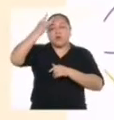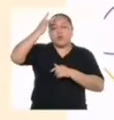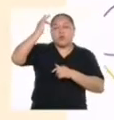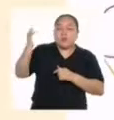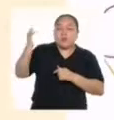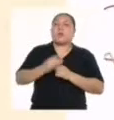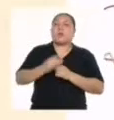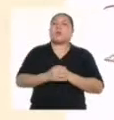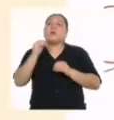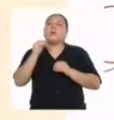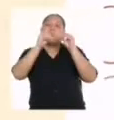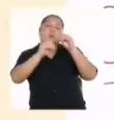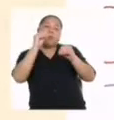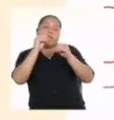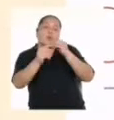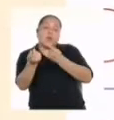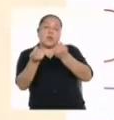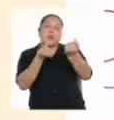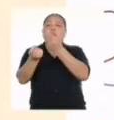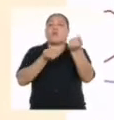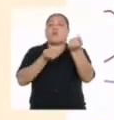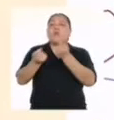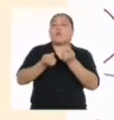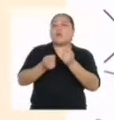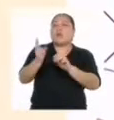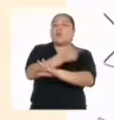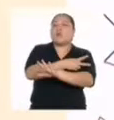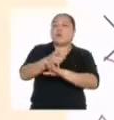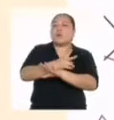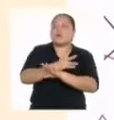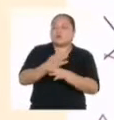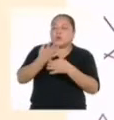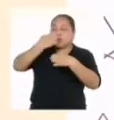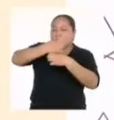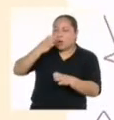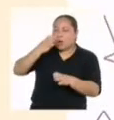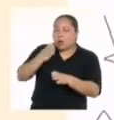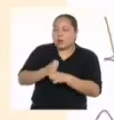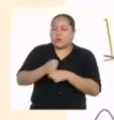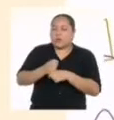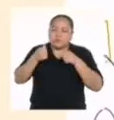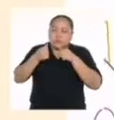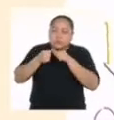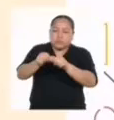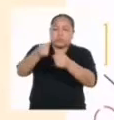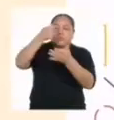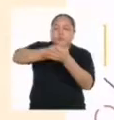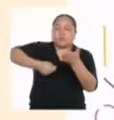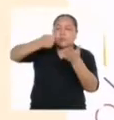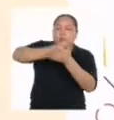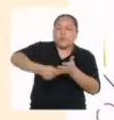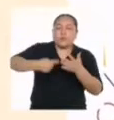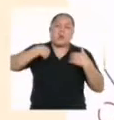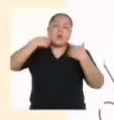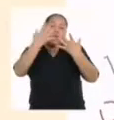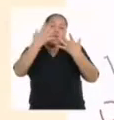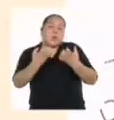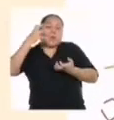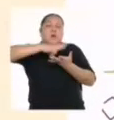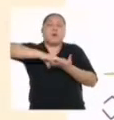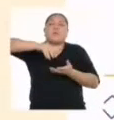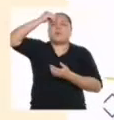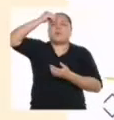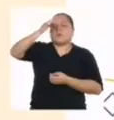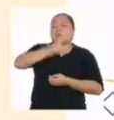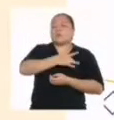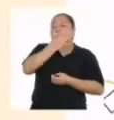esmero en crear. Infinita perseverancia debo tener porque estoy dispuesto a aprender. Siento como que